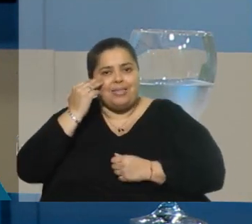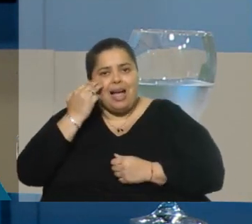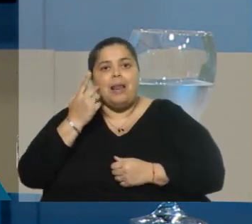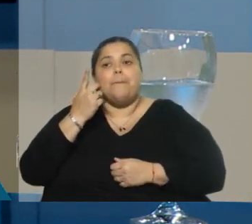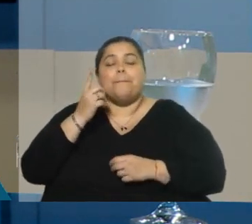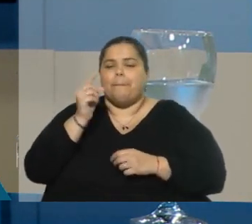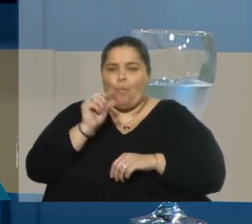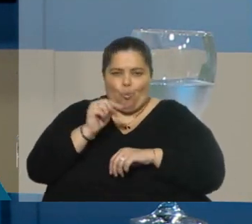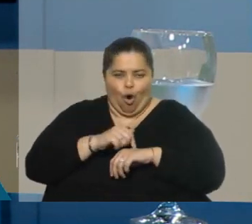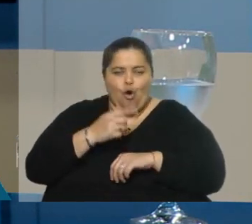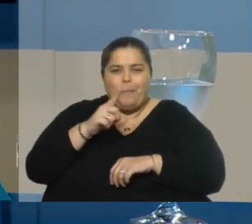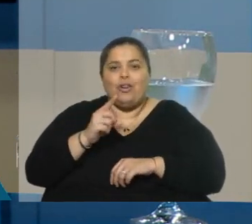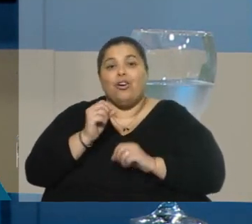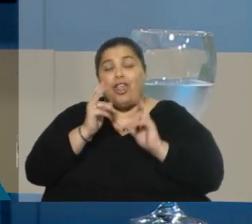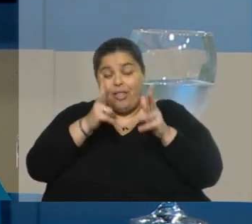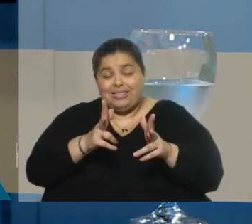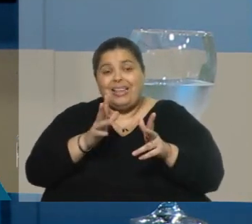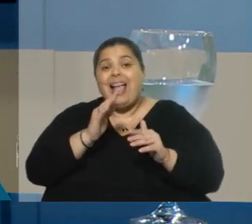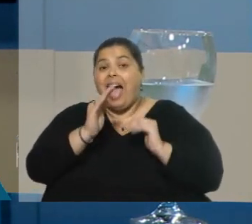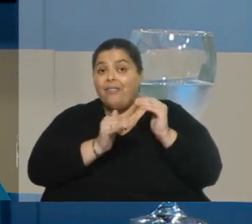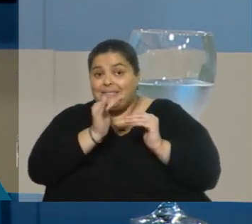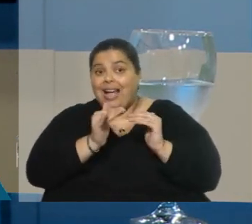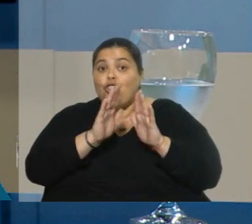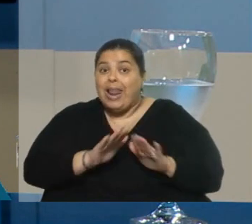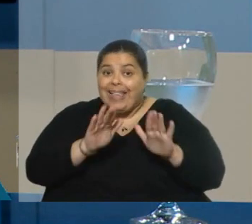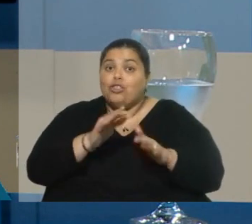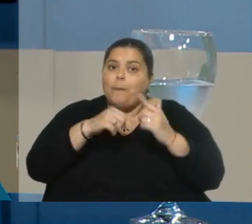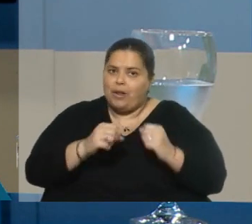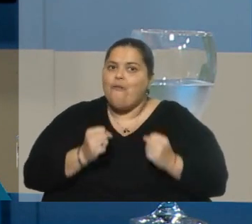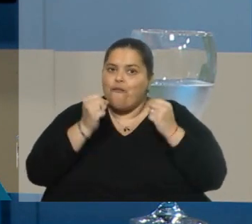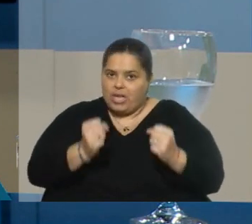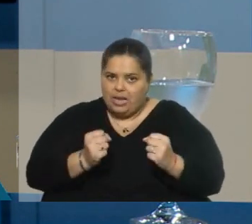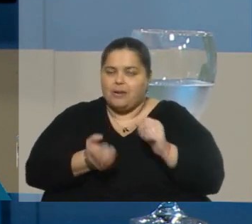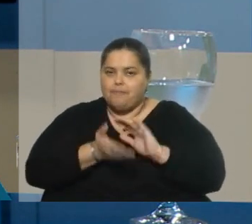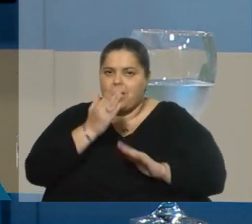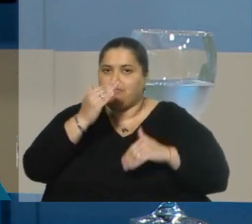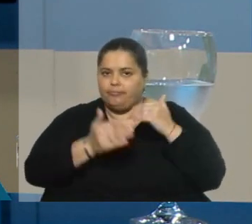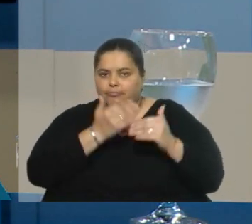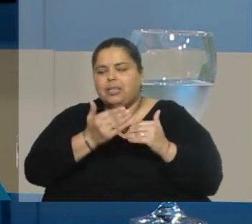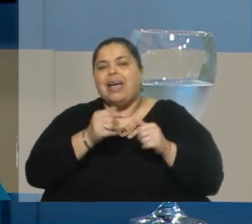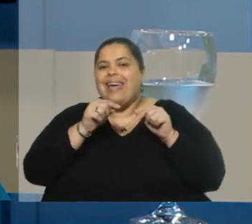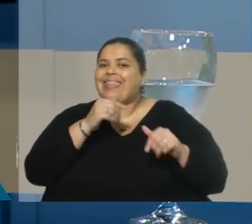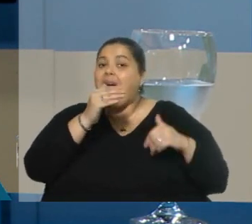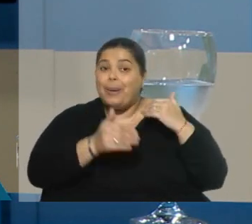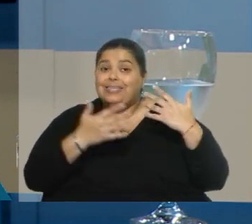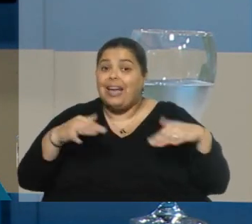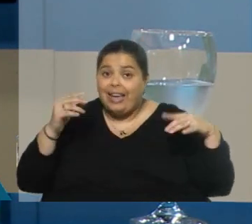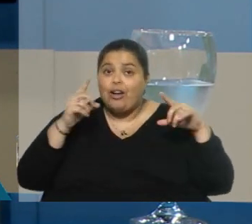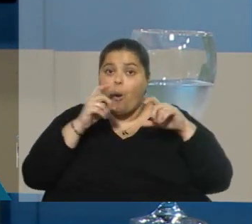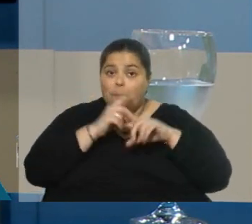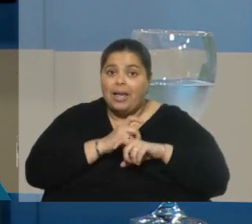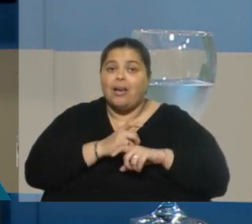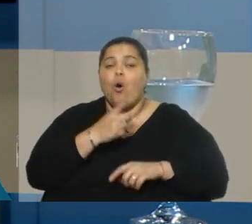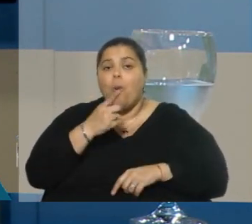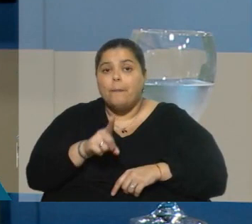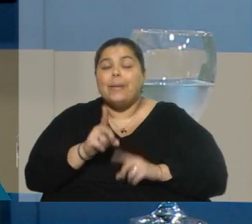concepto. Estamos avanzando lenta, pero firmemente, en un avance que, por supuesto, es complejo, y que, por